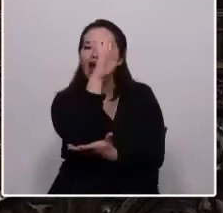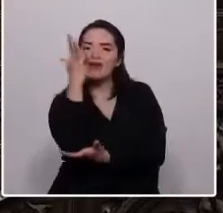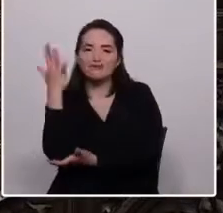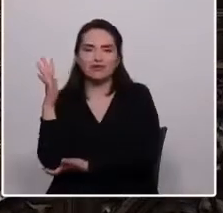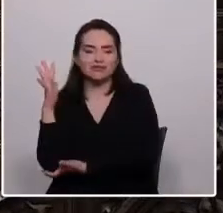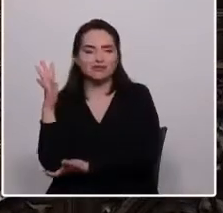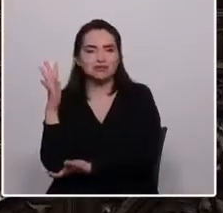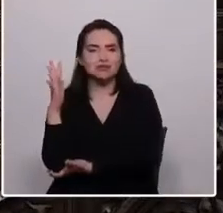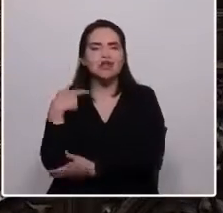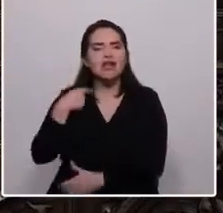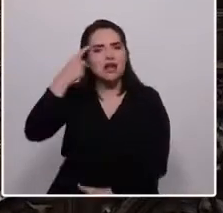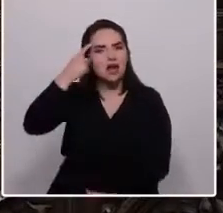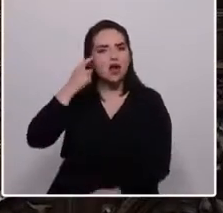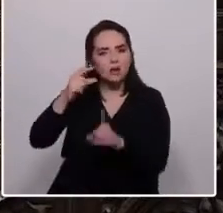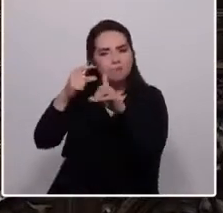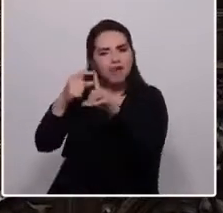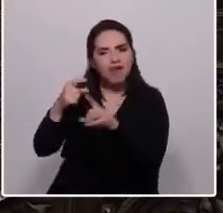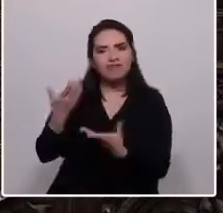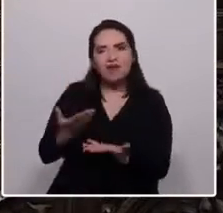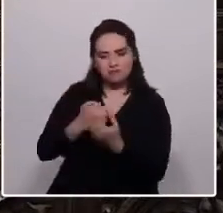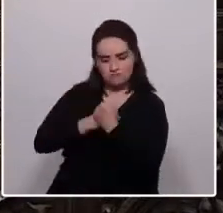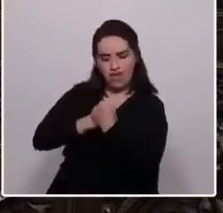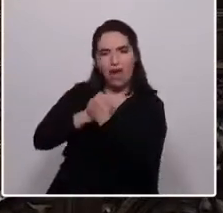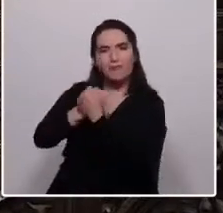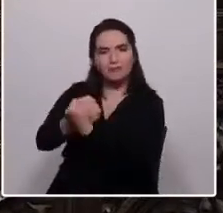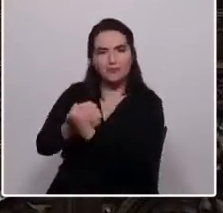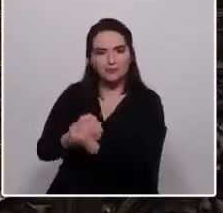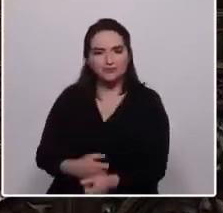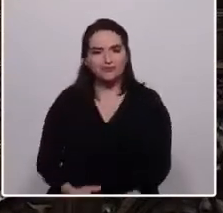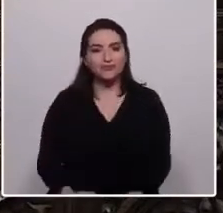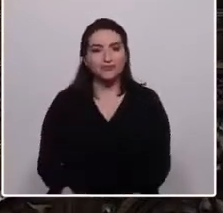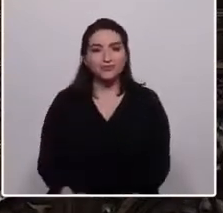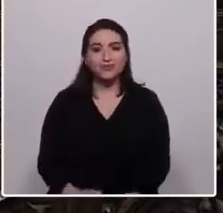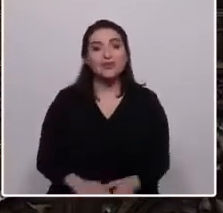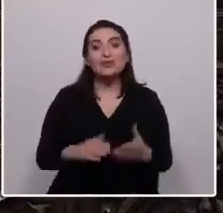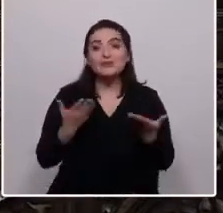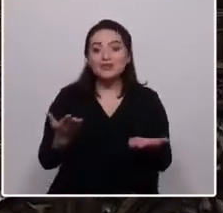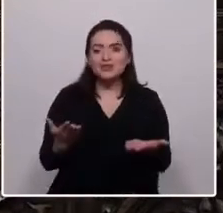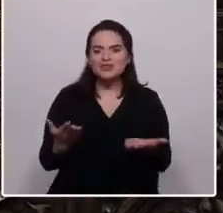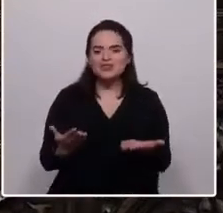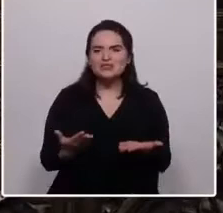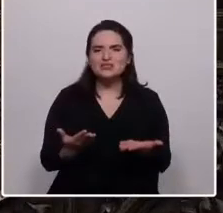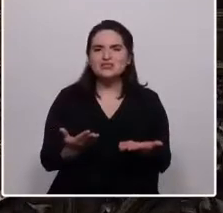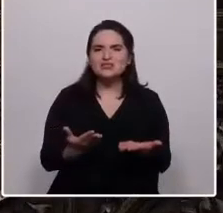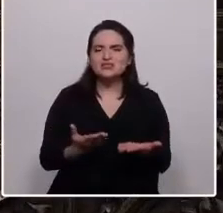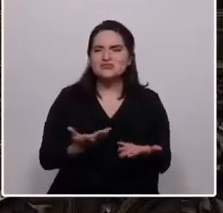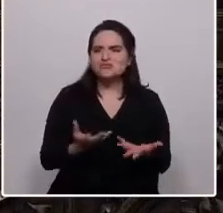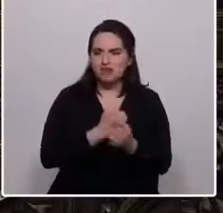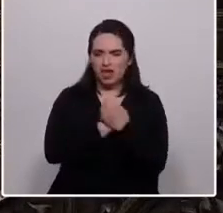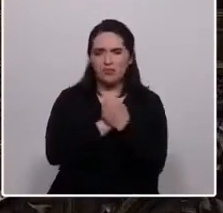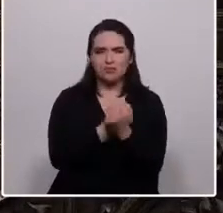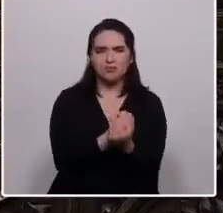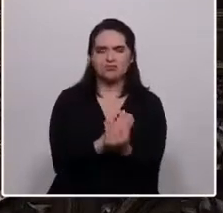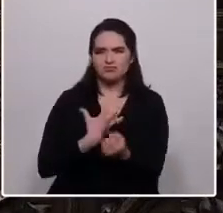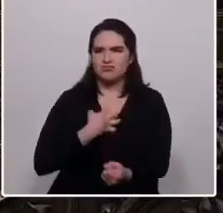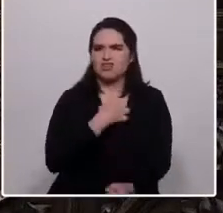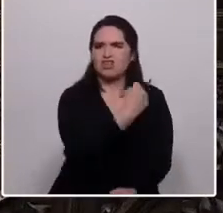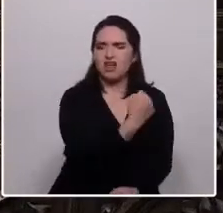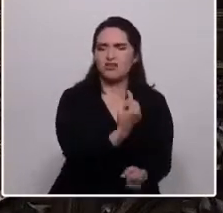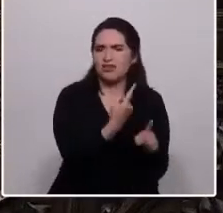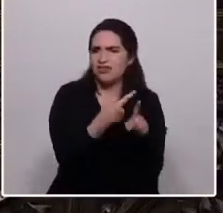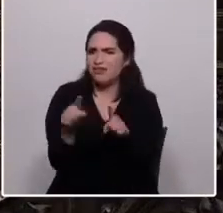palabra amor. Por eso me resistí tanto cuando temprano me la quitaron. Como se la quitaron a decenas de